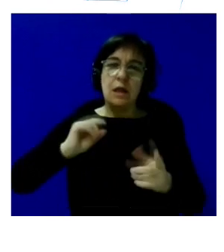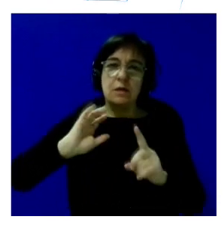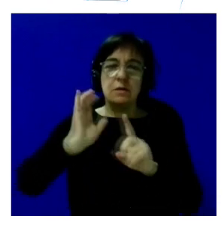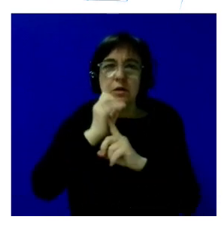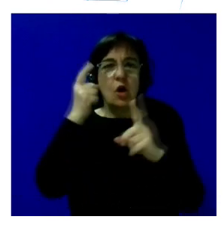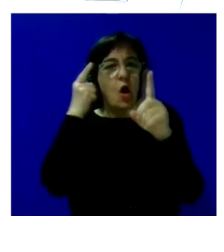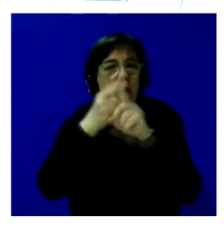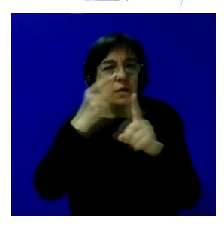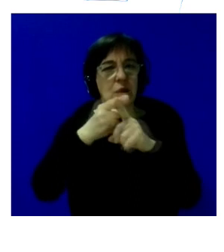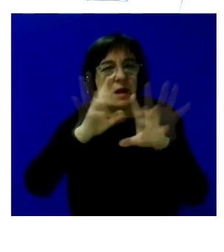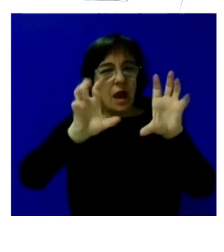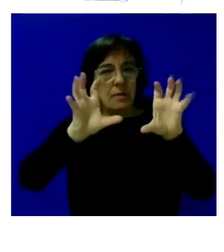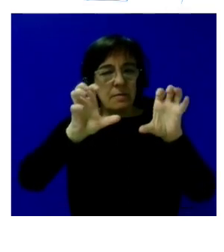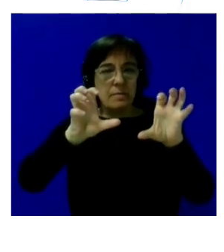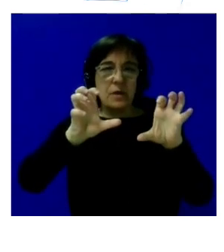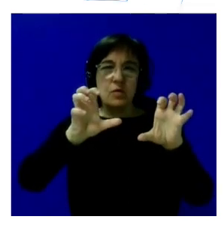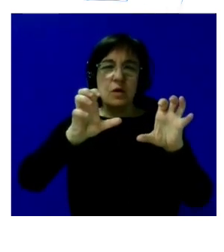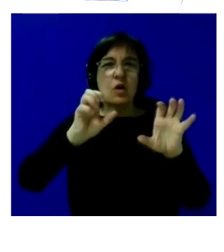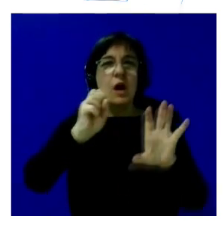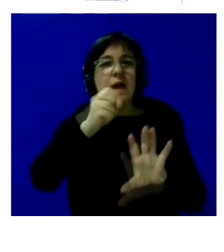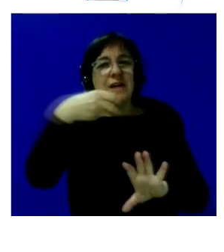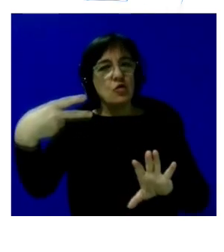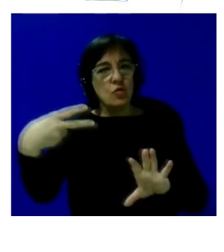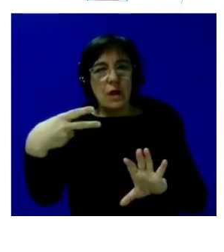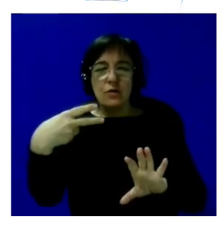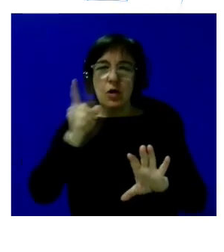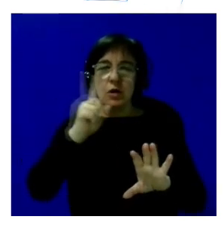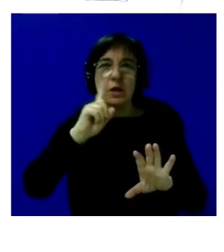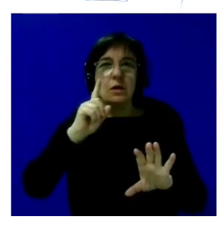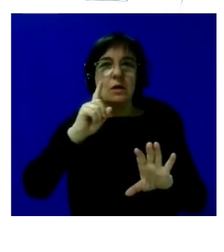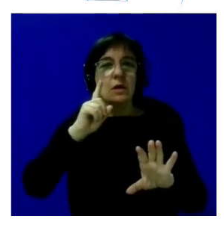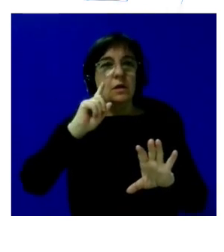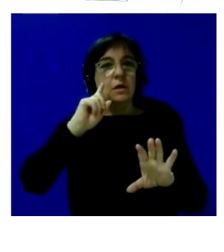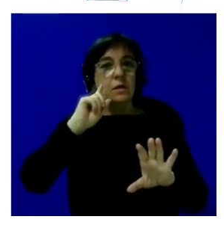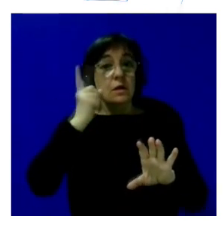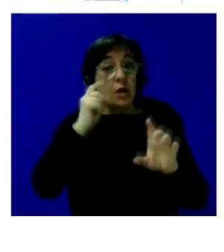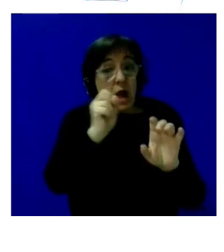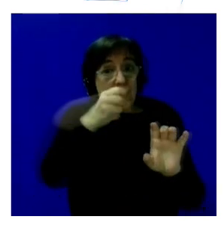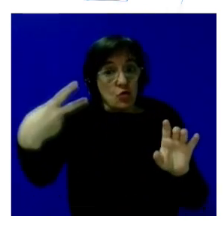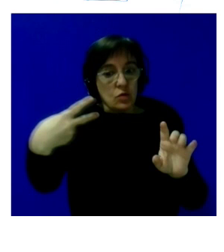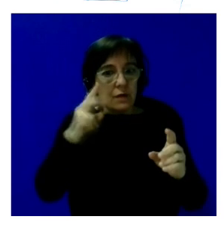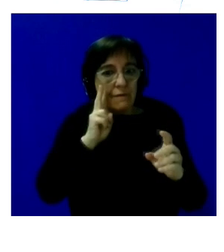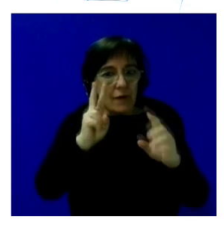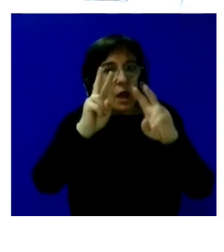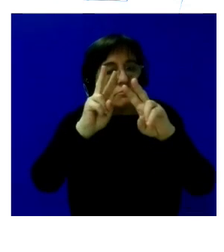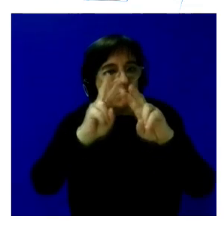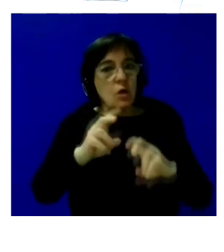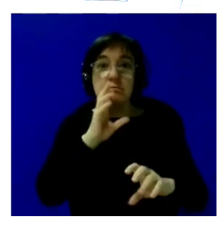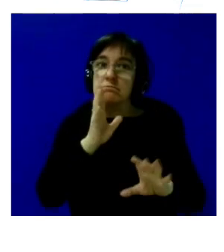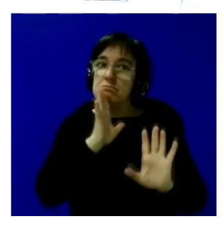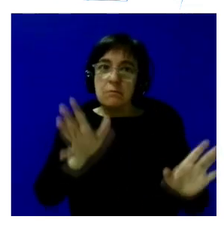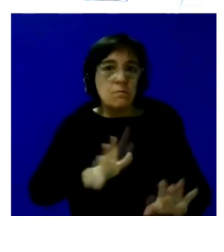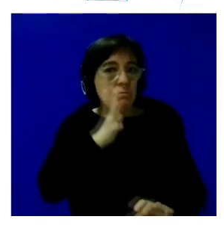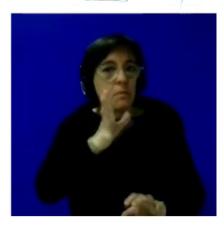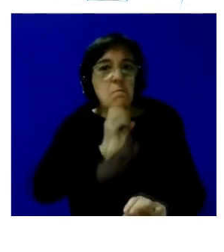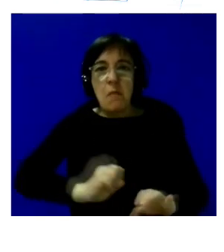tipo de objetivos de aprendizaje no solamente de resultados encontrarse con este resultado es realmente maravilloso porque